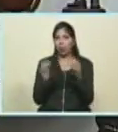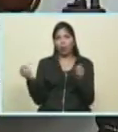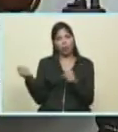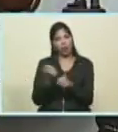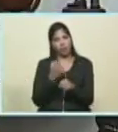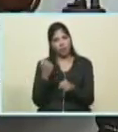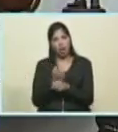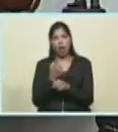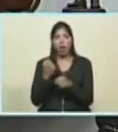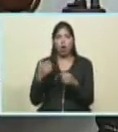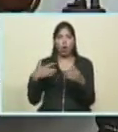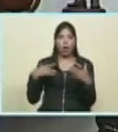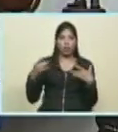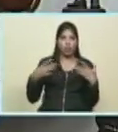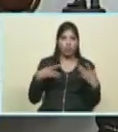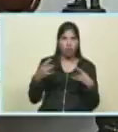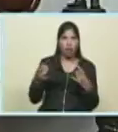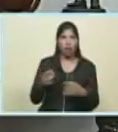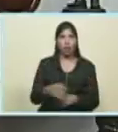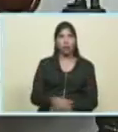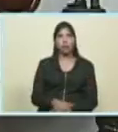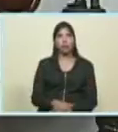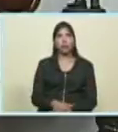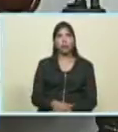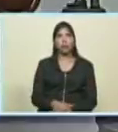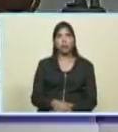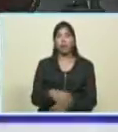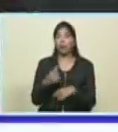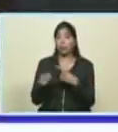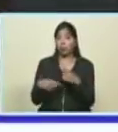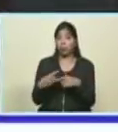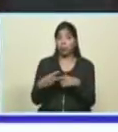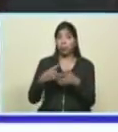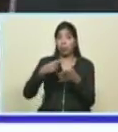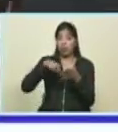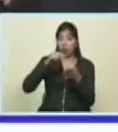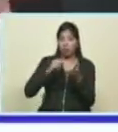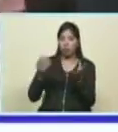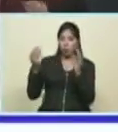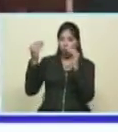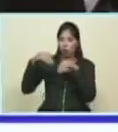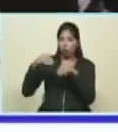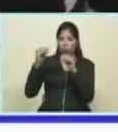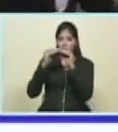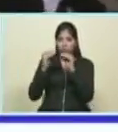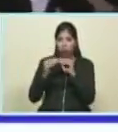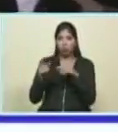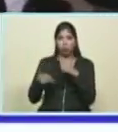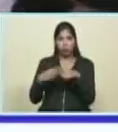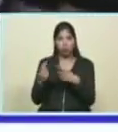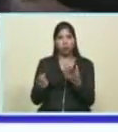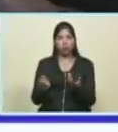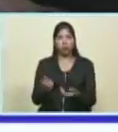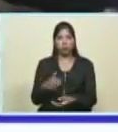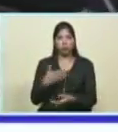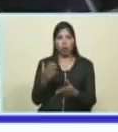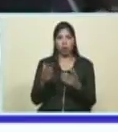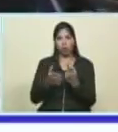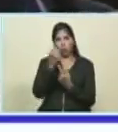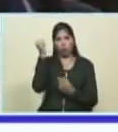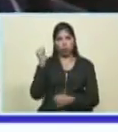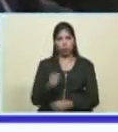que vamos a convertir en acciones de trabajo de gobierno de cooperación en todos los ámbitos de la cooperación